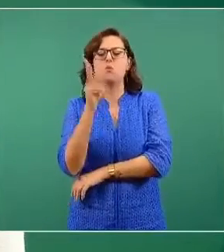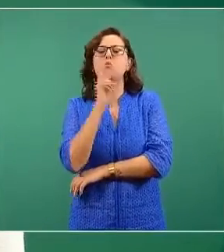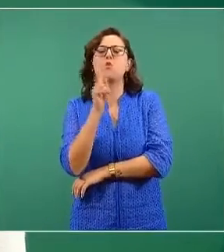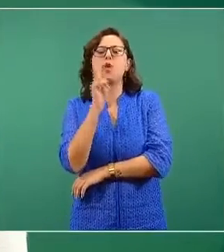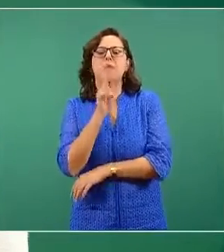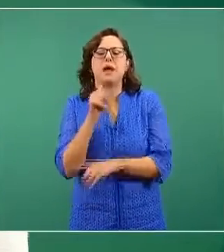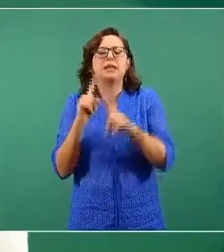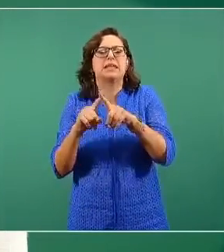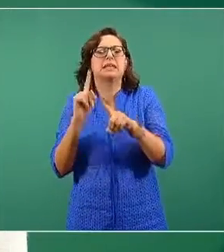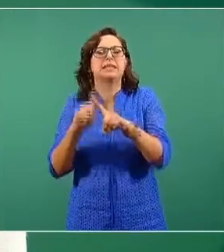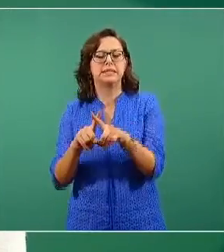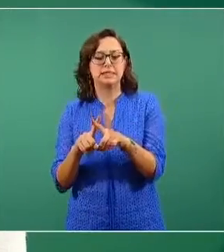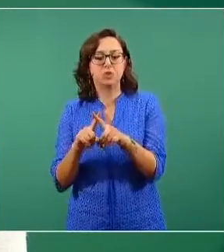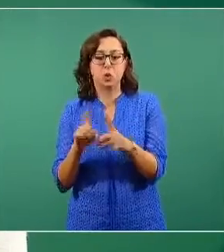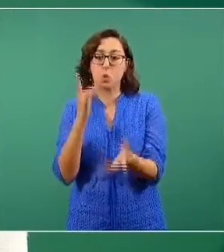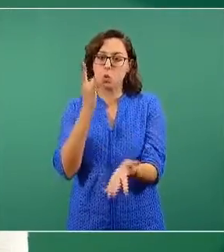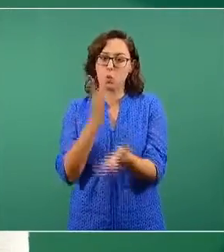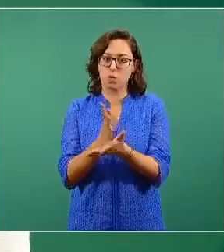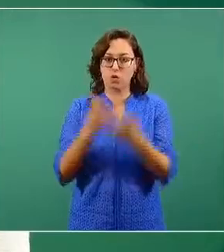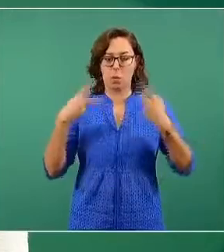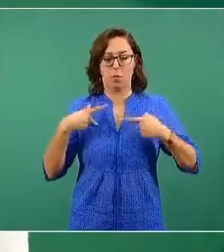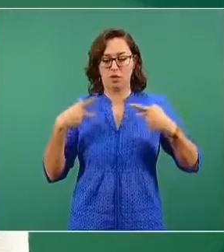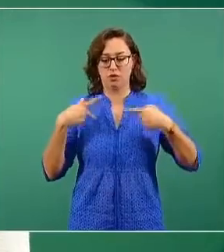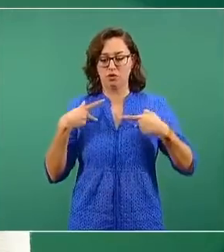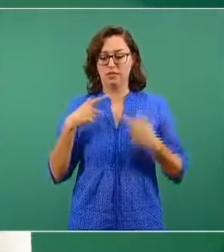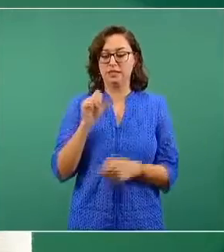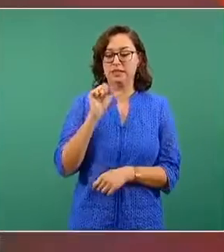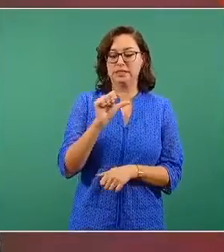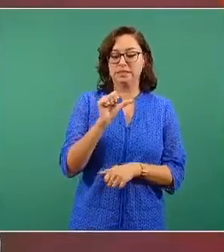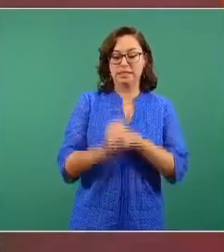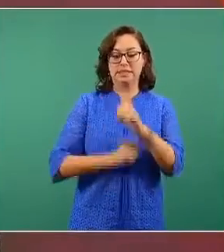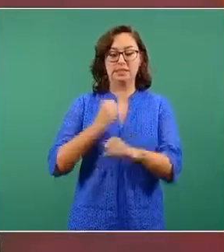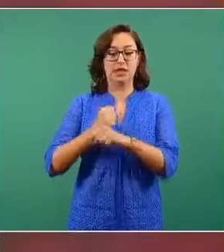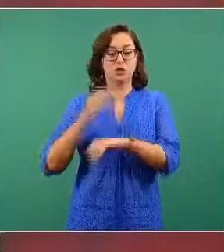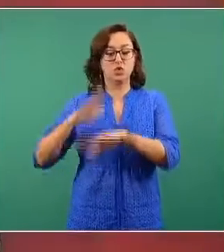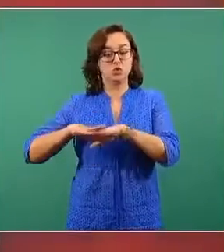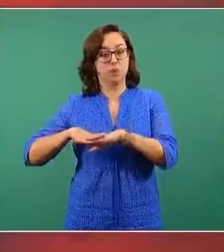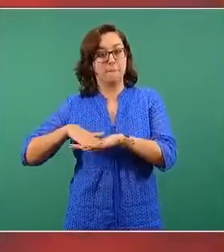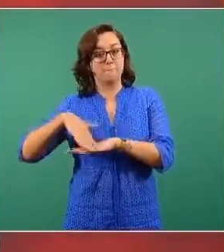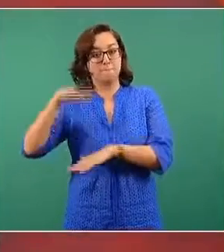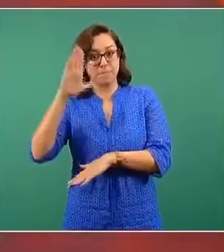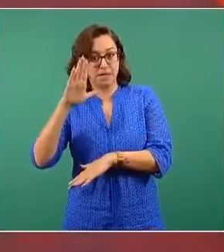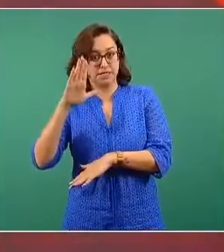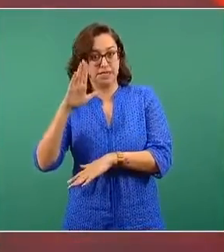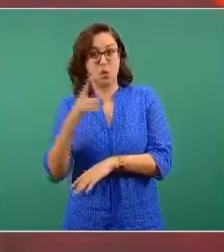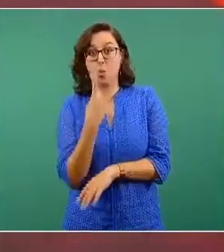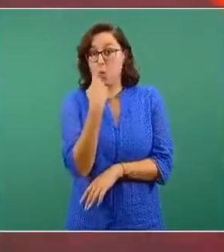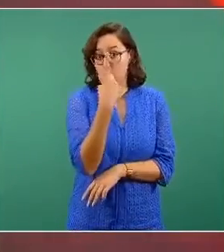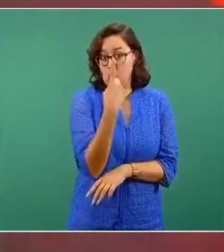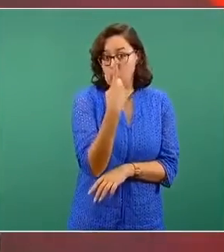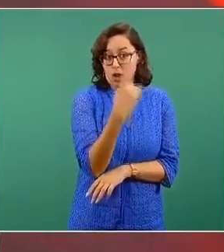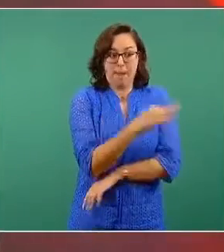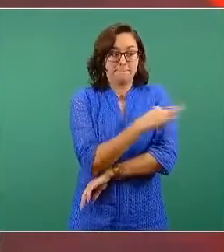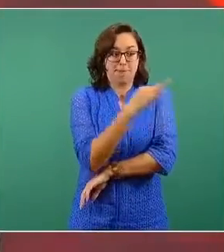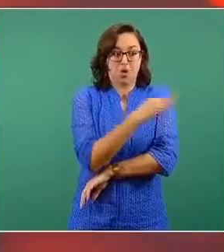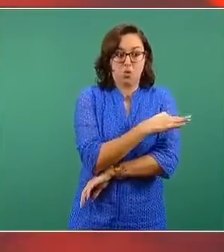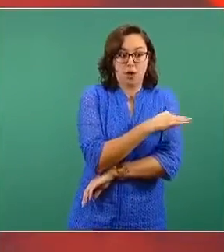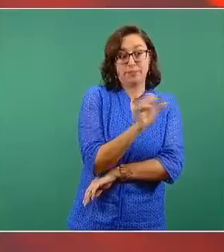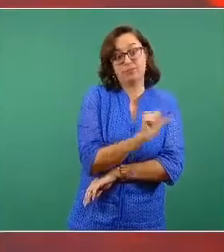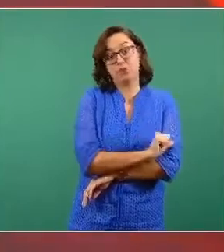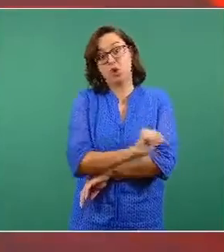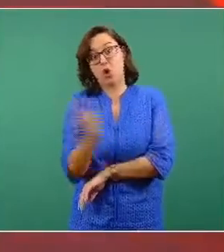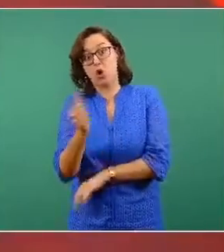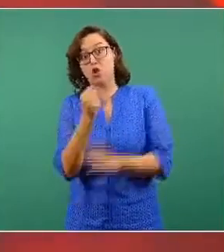solamente con personas de 16 años en adelante para una de las vacunas y para el resto de